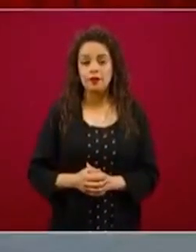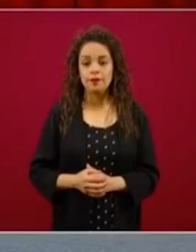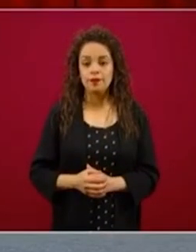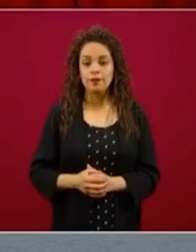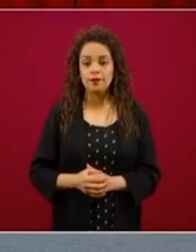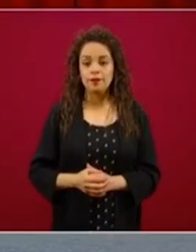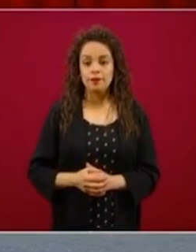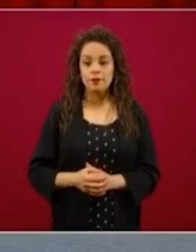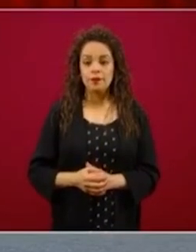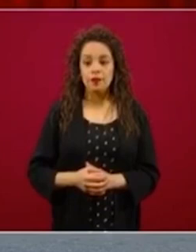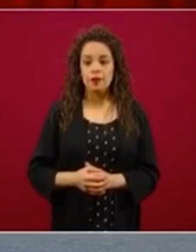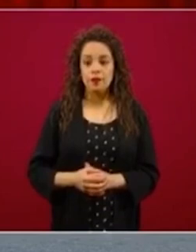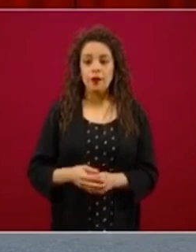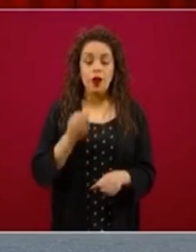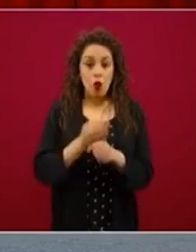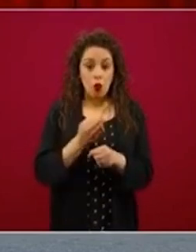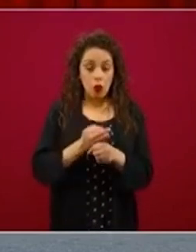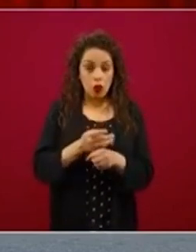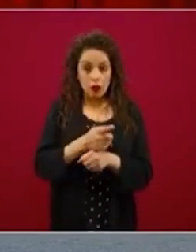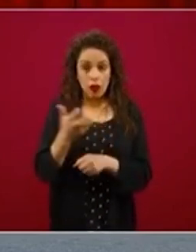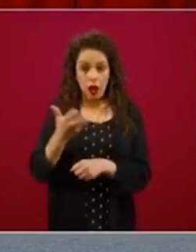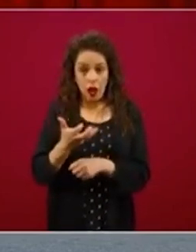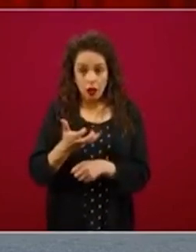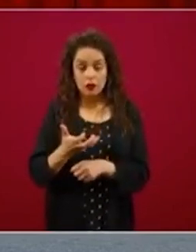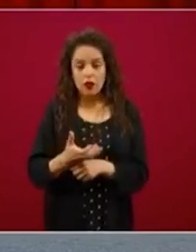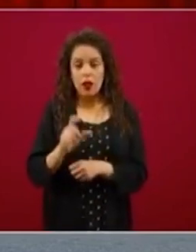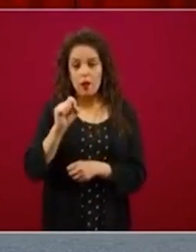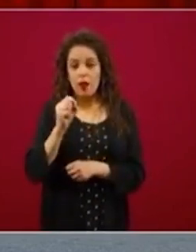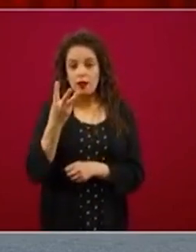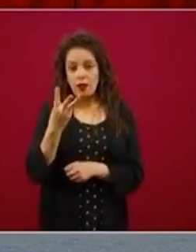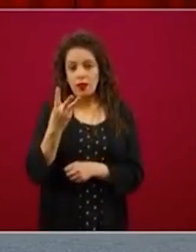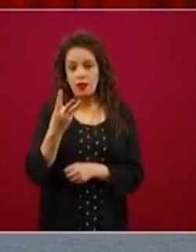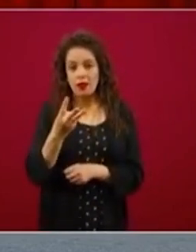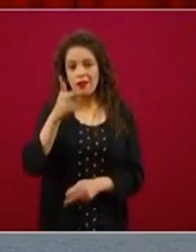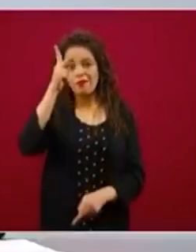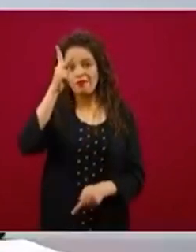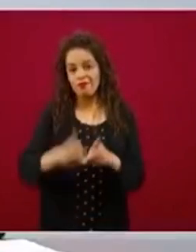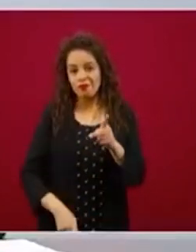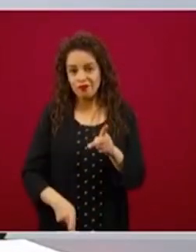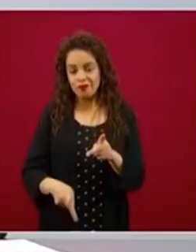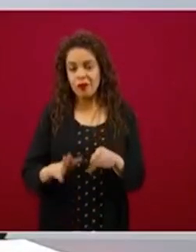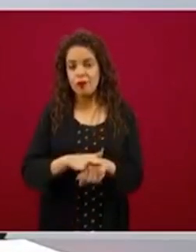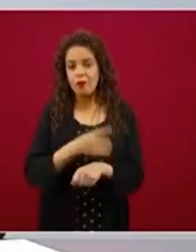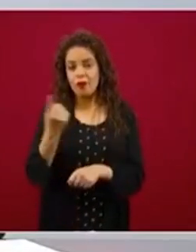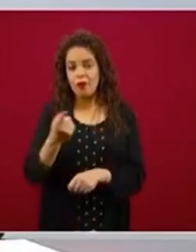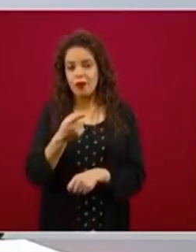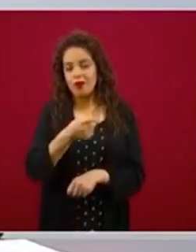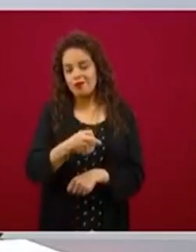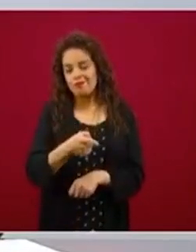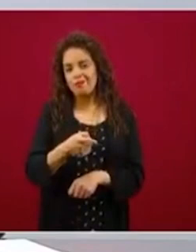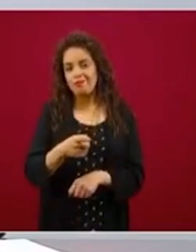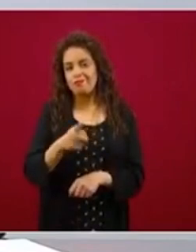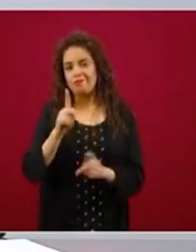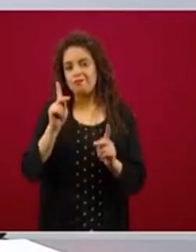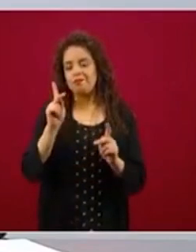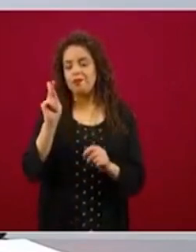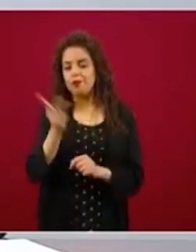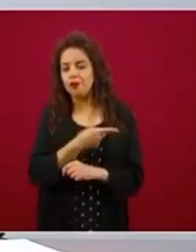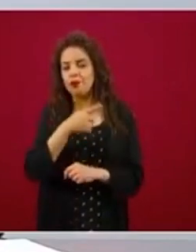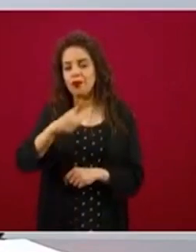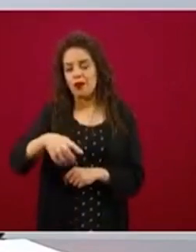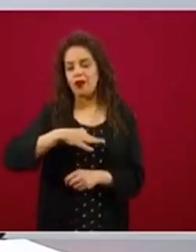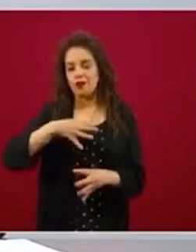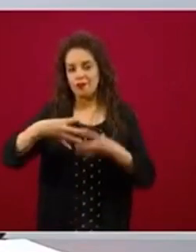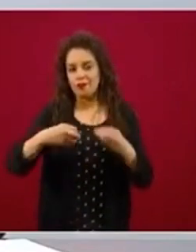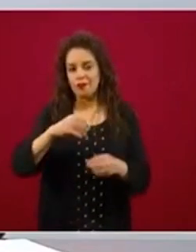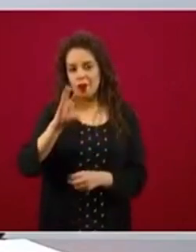en 23, tuvimos que interrumpir por el tema del COVID-19, la construcción de los caminos. Se van